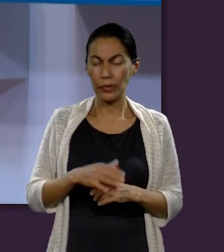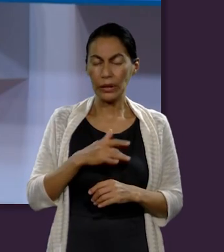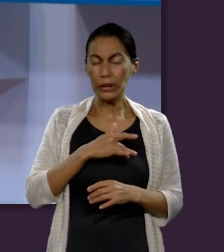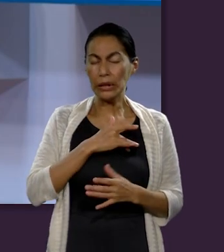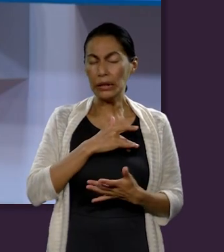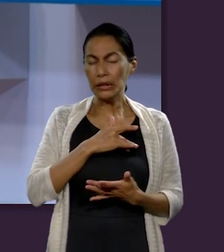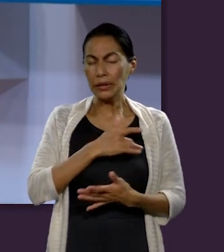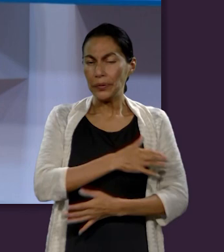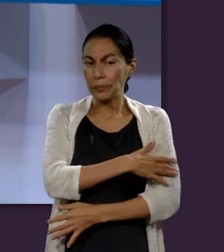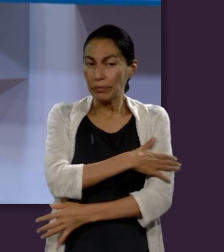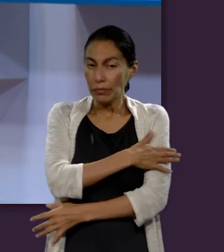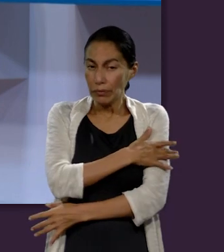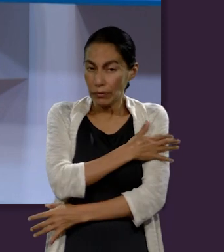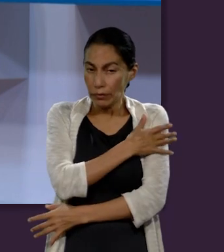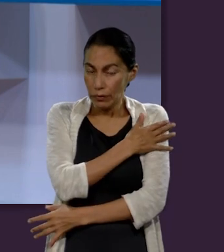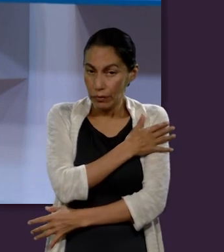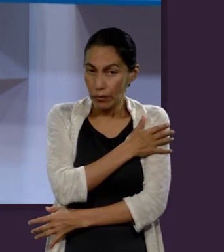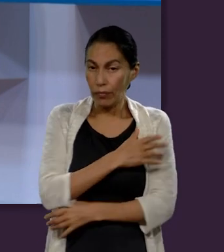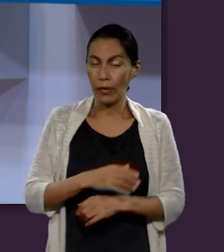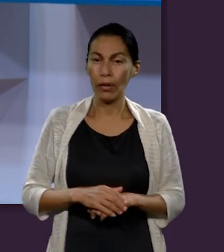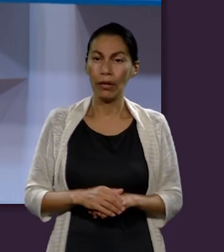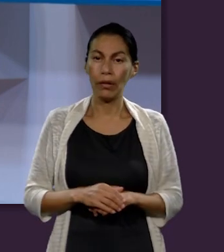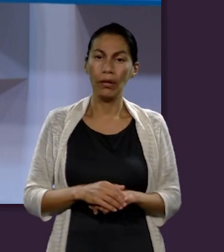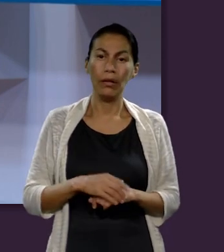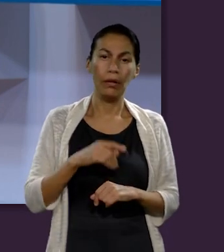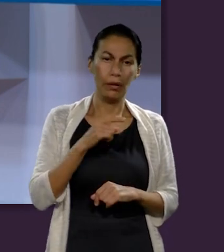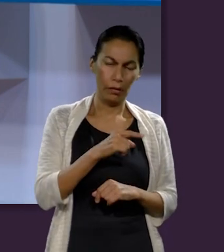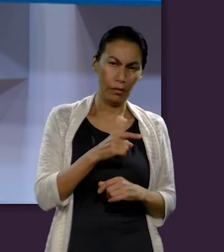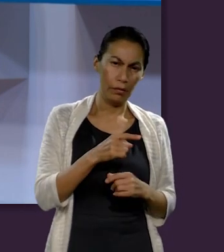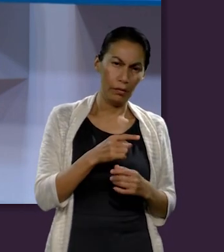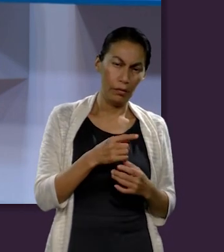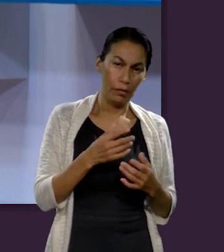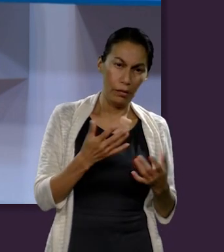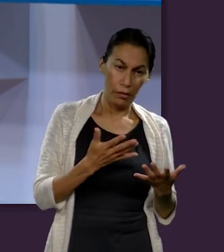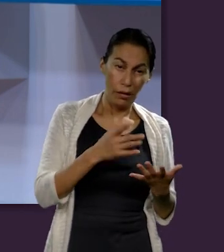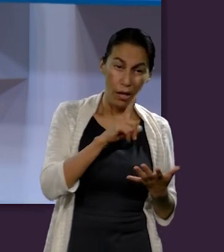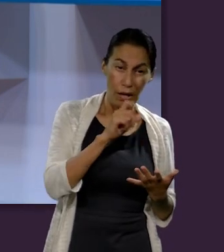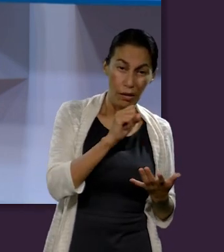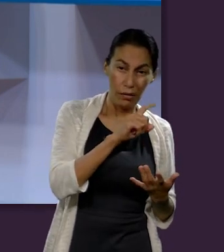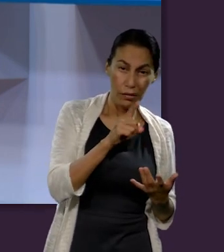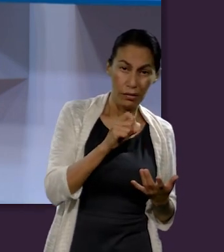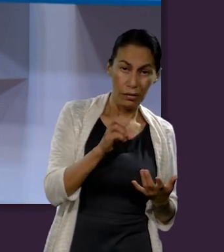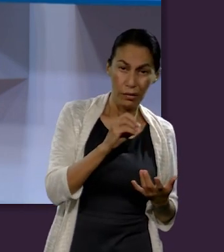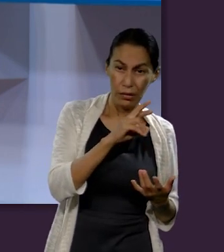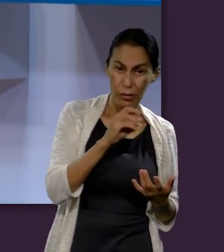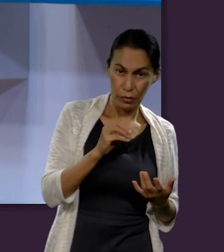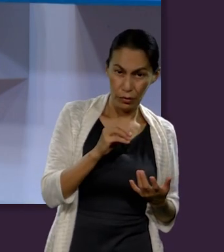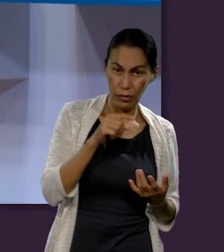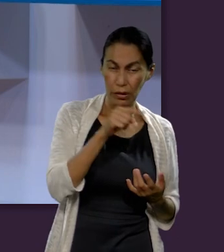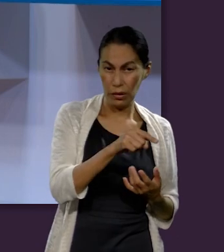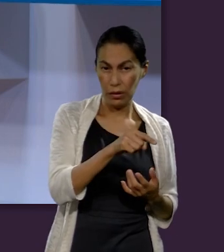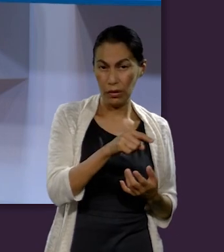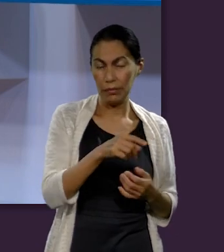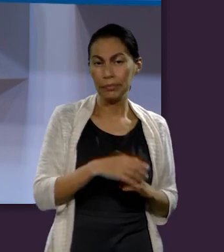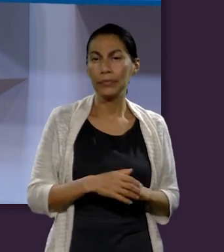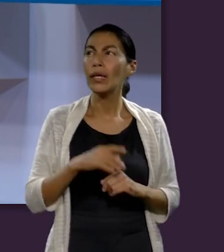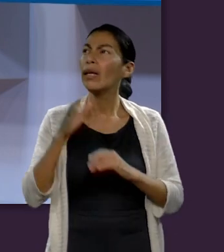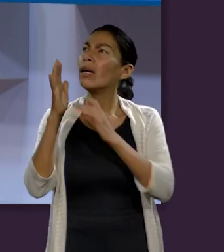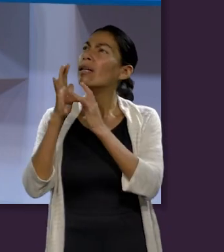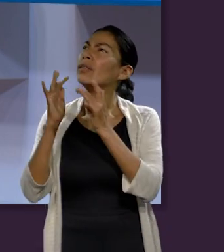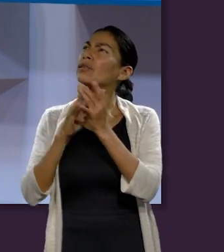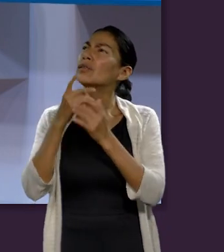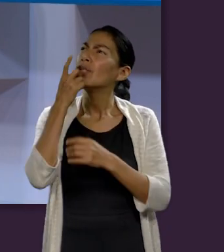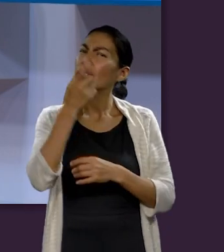linda, me enternece la frase que Él usa para referirse a lo que estaba pasando con Lázaro. Él dijo nuestro